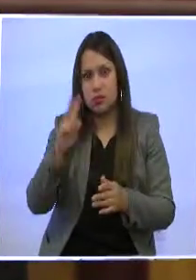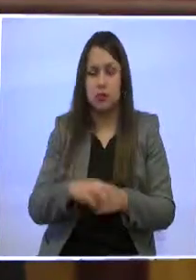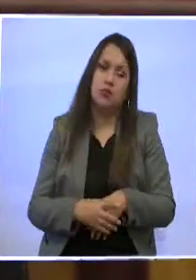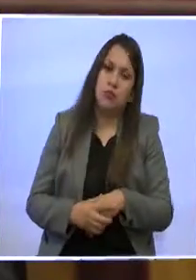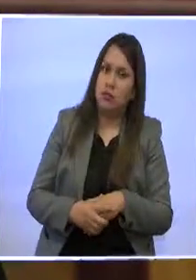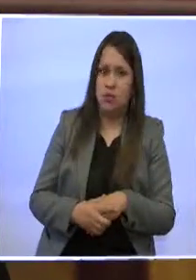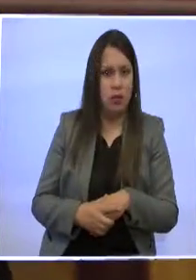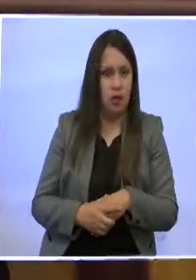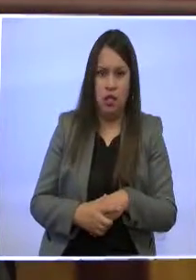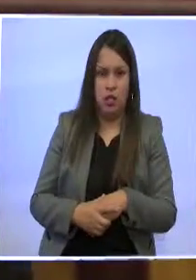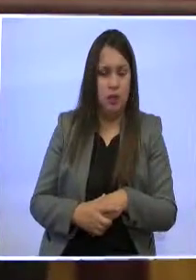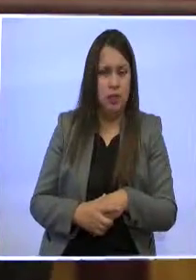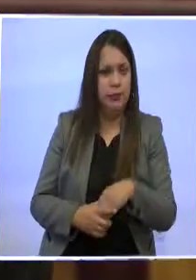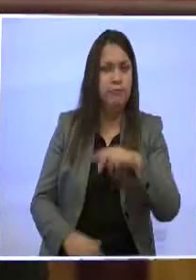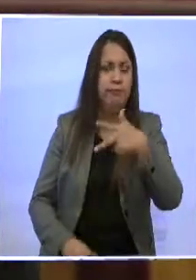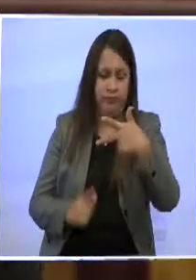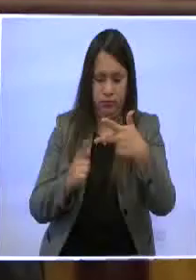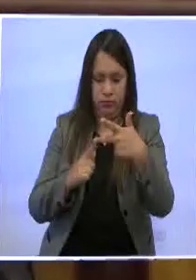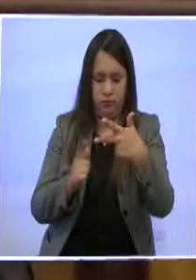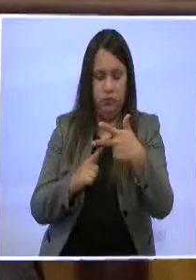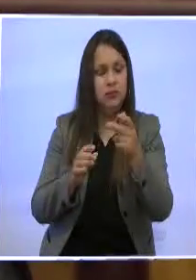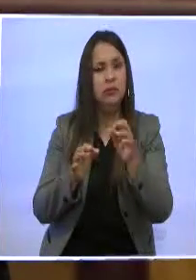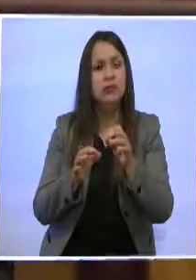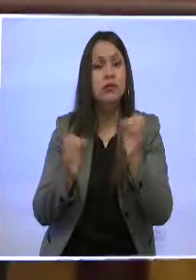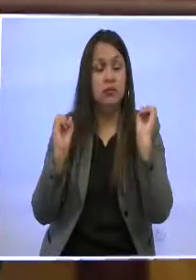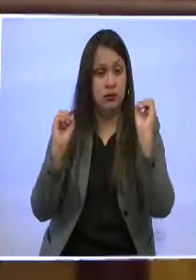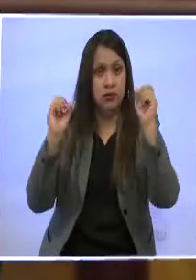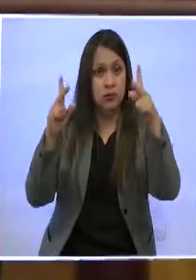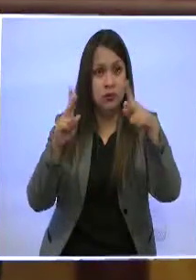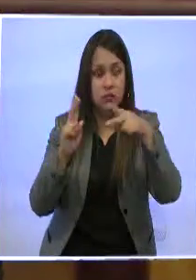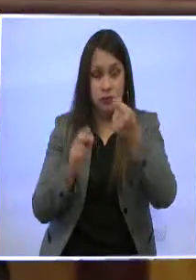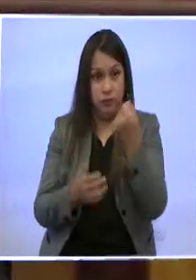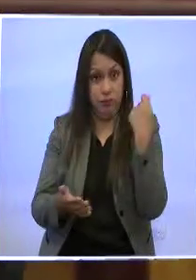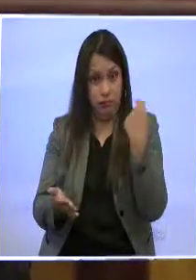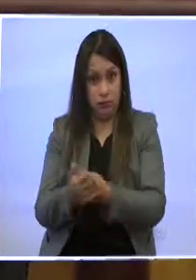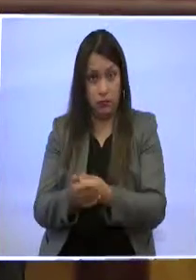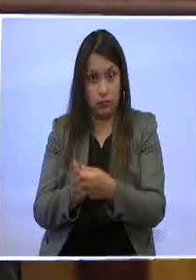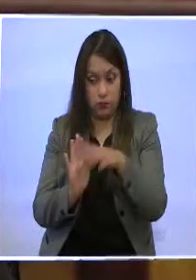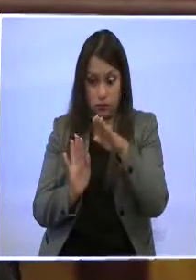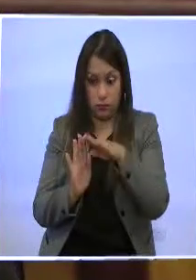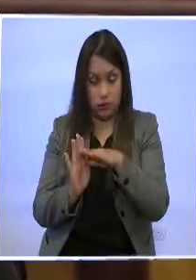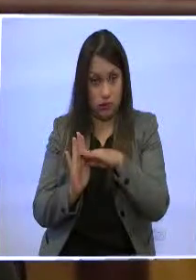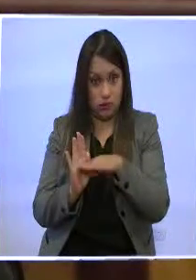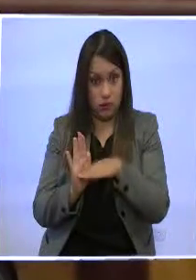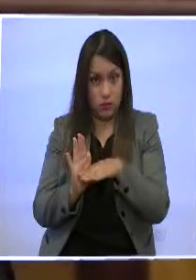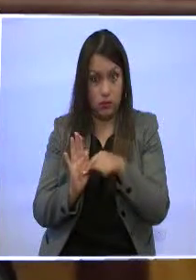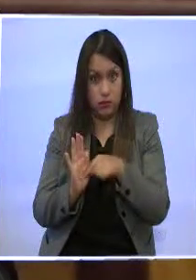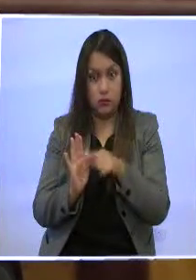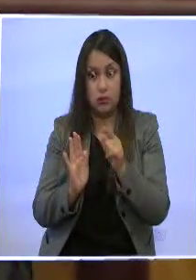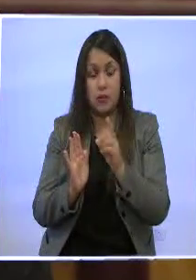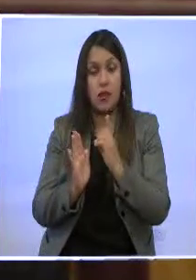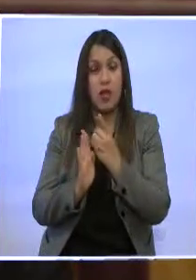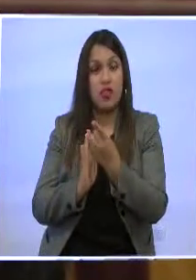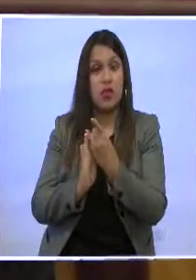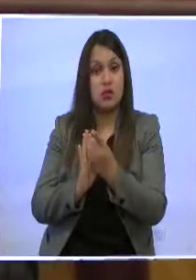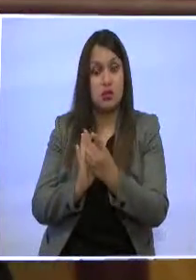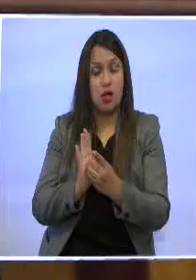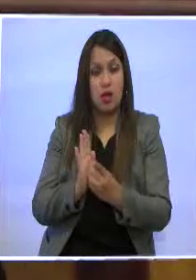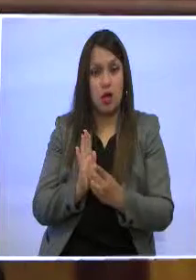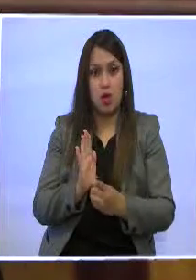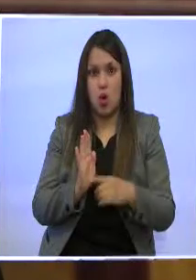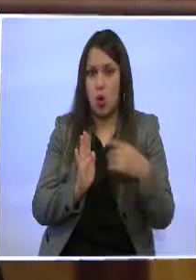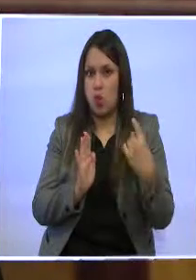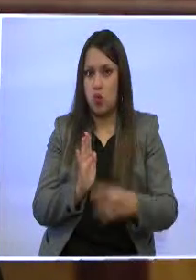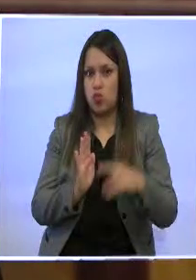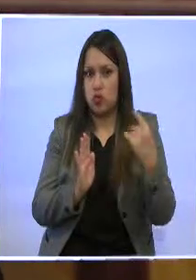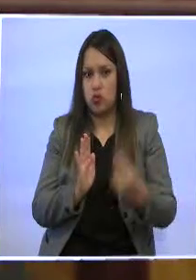Y una tercera oportunidad, para bajar los costos, el hecho de que hay optimizaciones en el diseño, que se contrataron